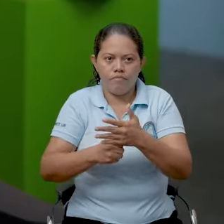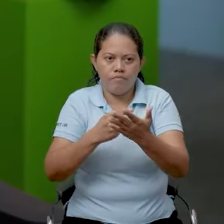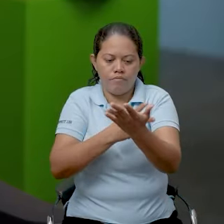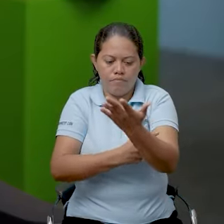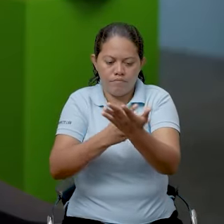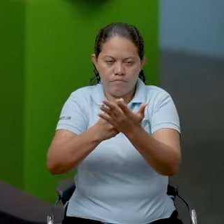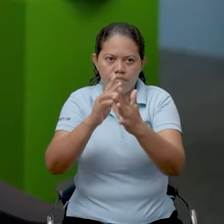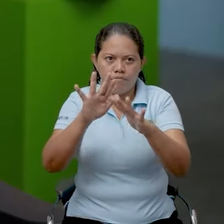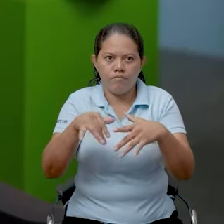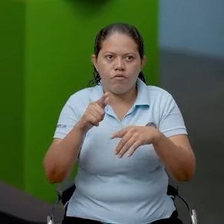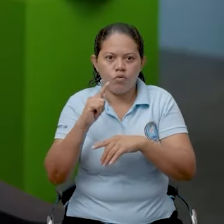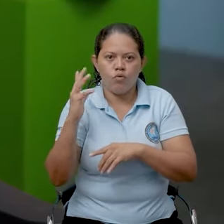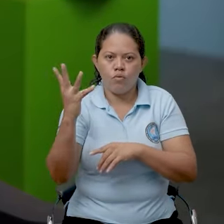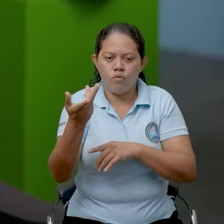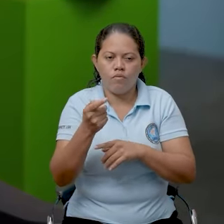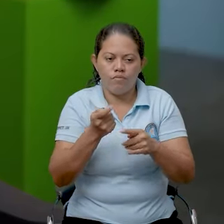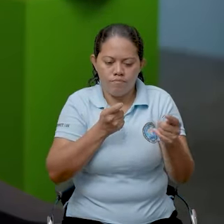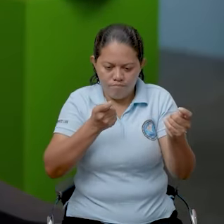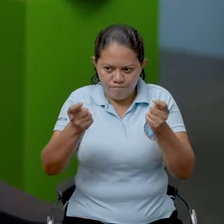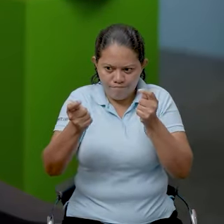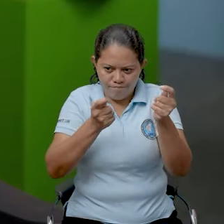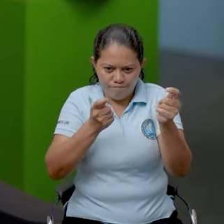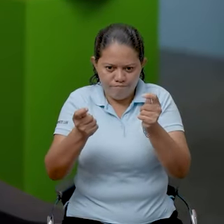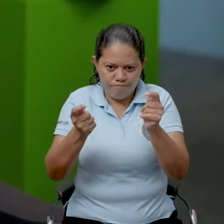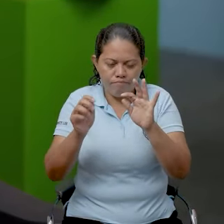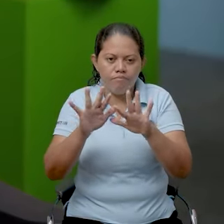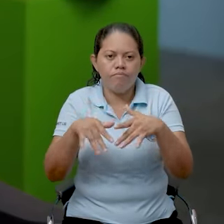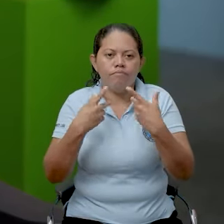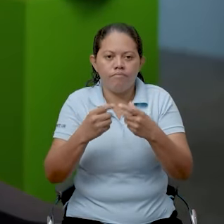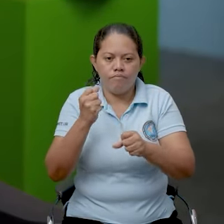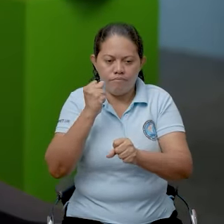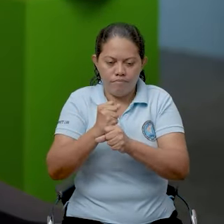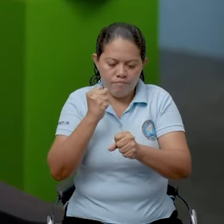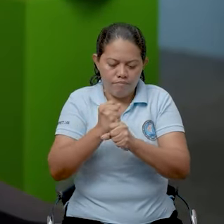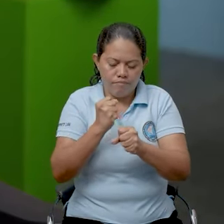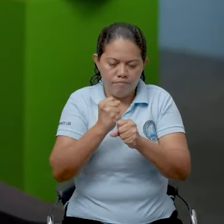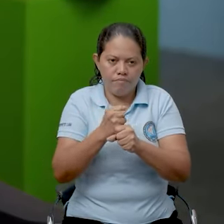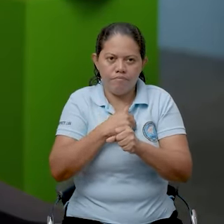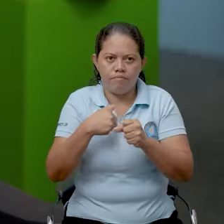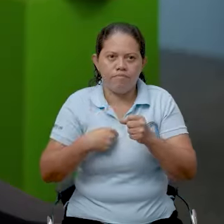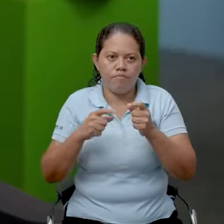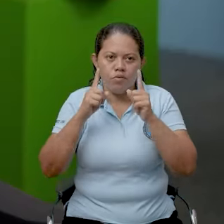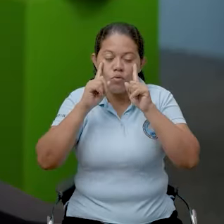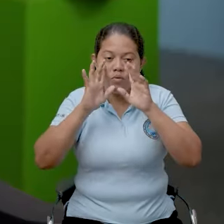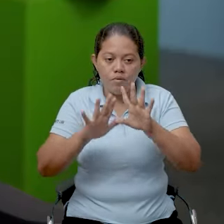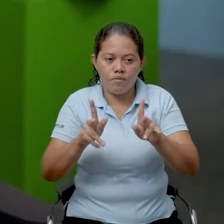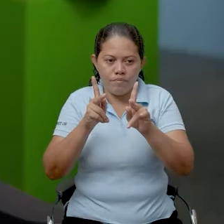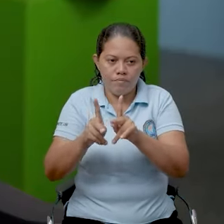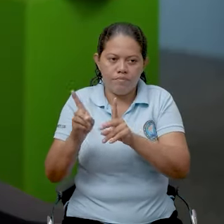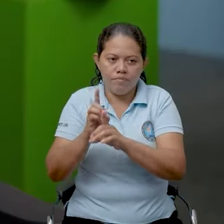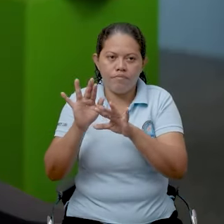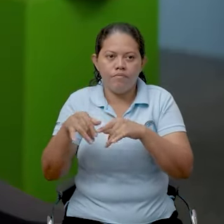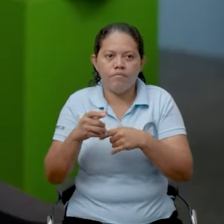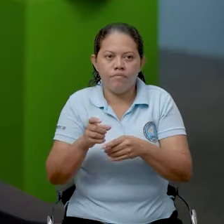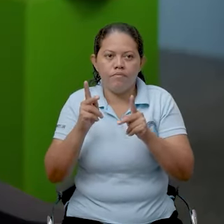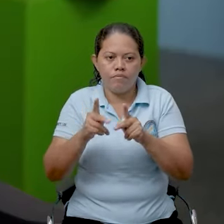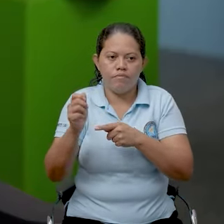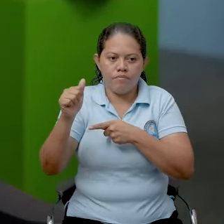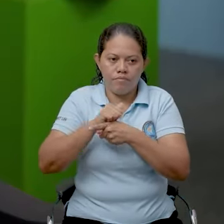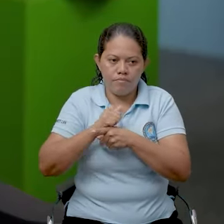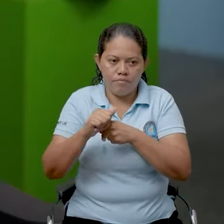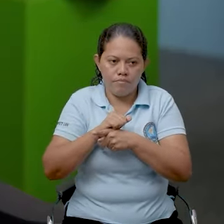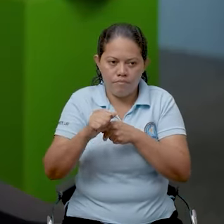plan. Todos en articulación para trabajar la seguridad ciudadana. Nos hemos